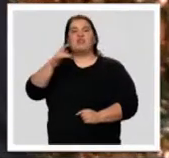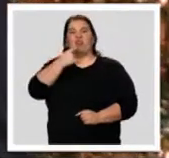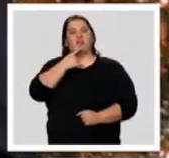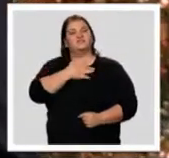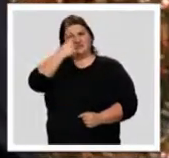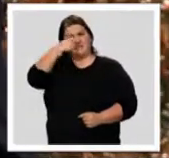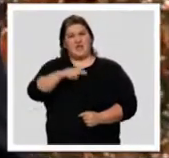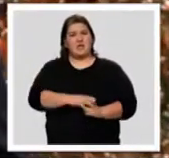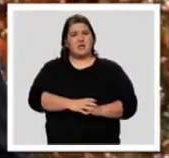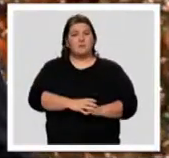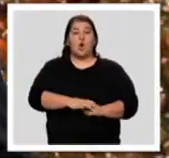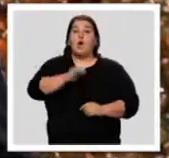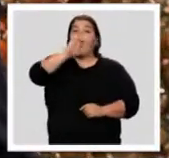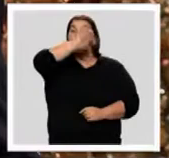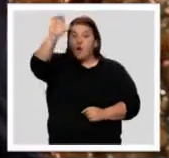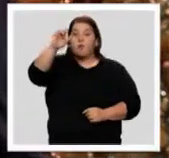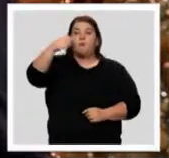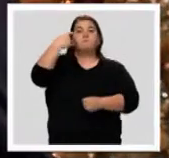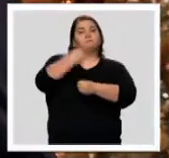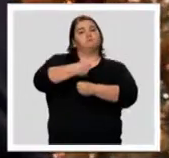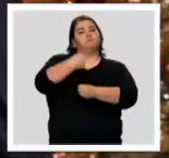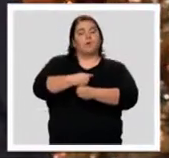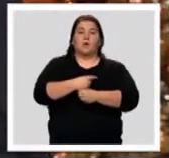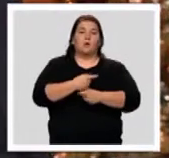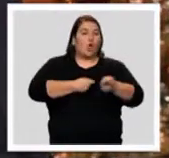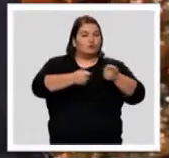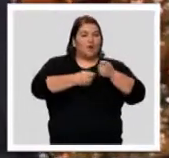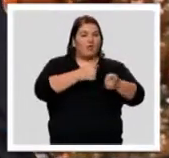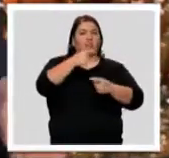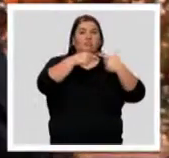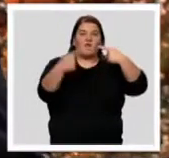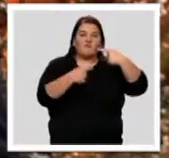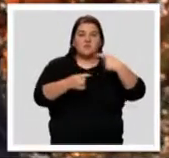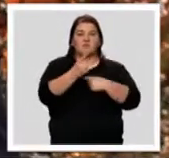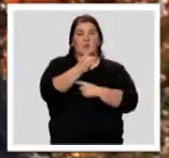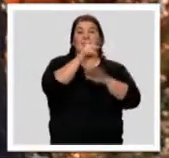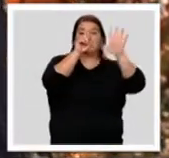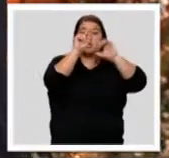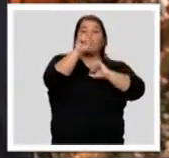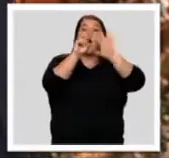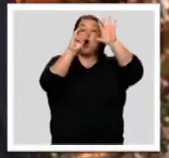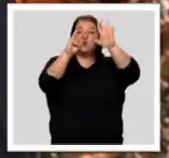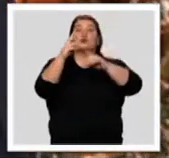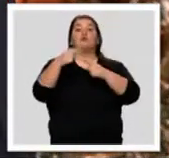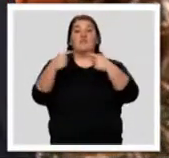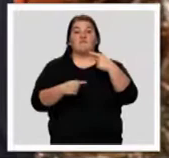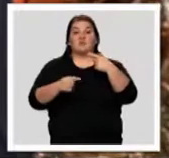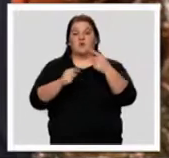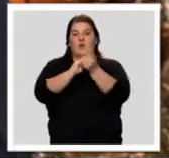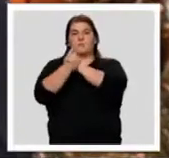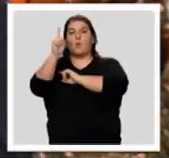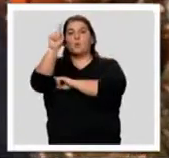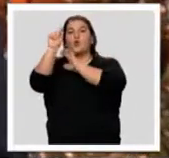Europa nos pide controlar el déficit y la deuda y lo hacemos por Europa, del 6,8% de déficit a un 1